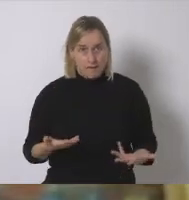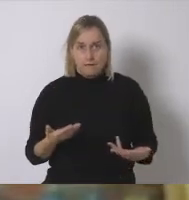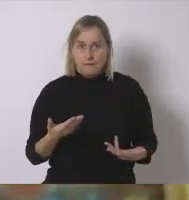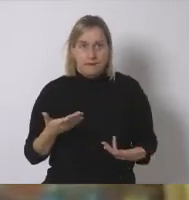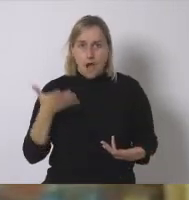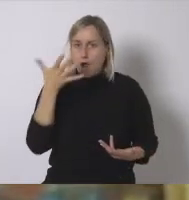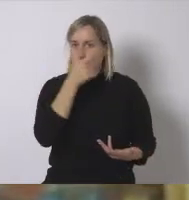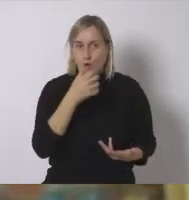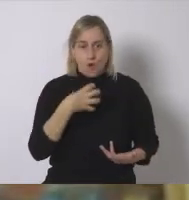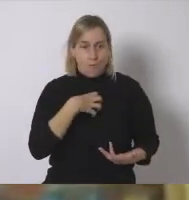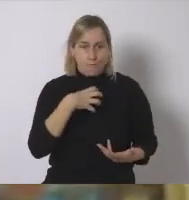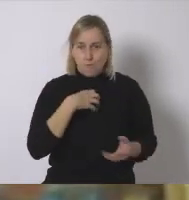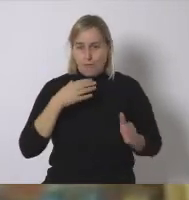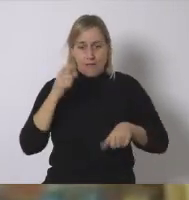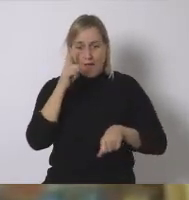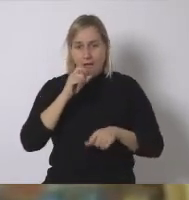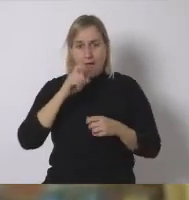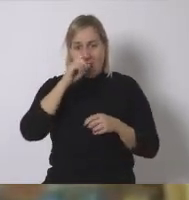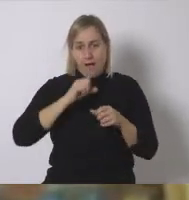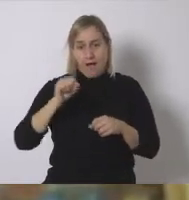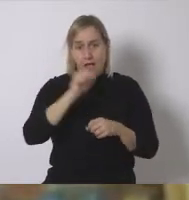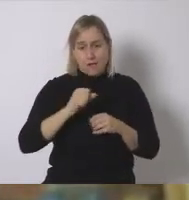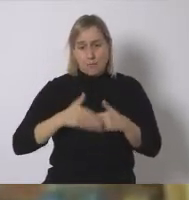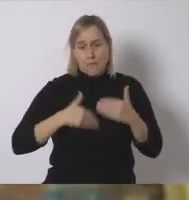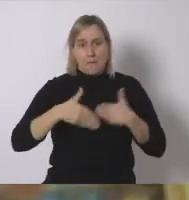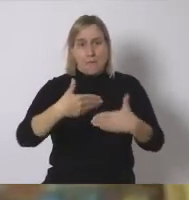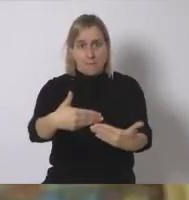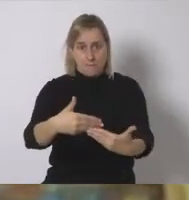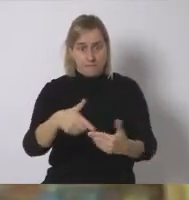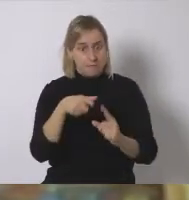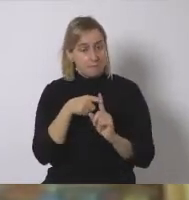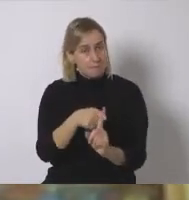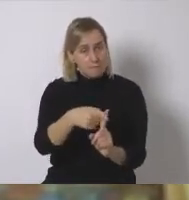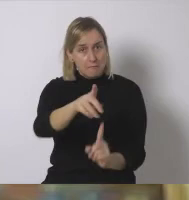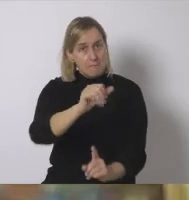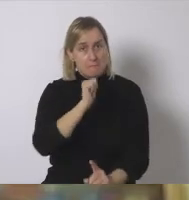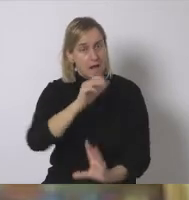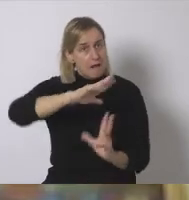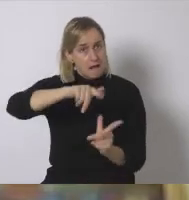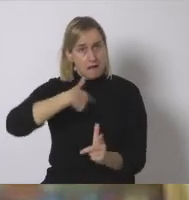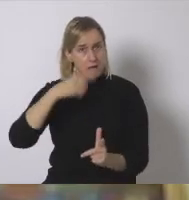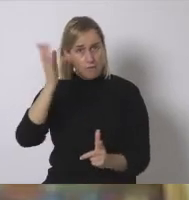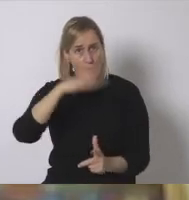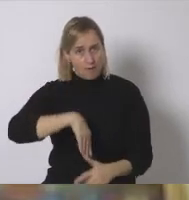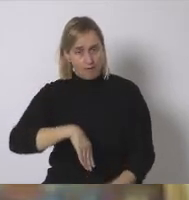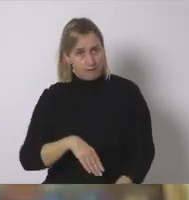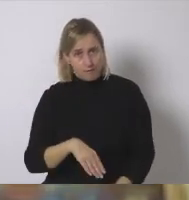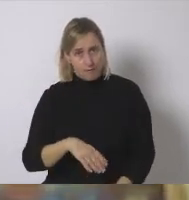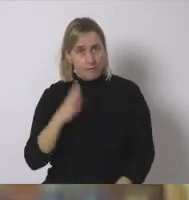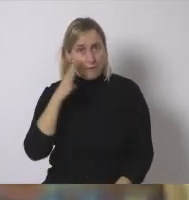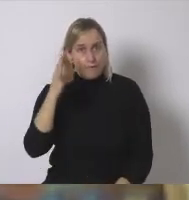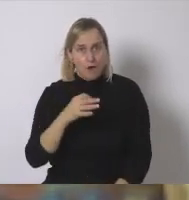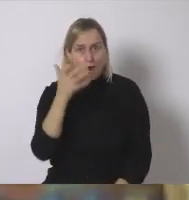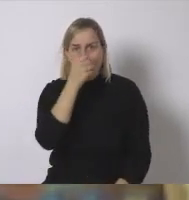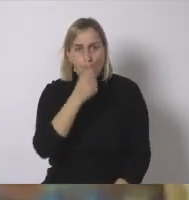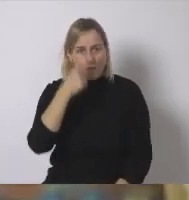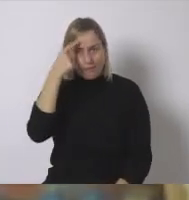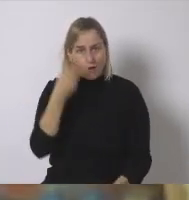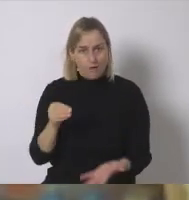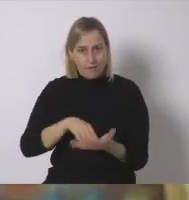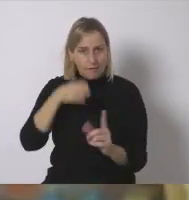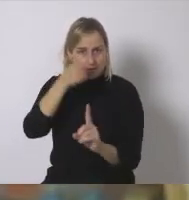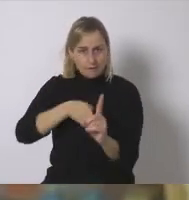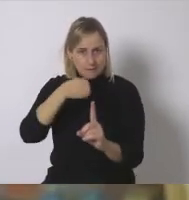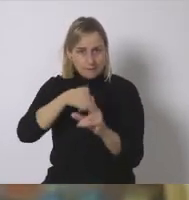poder avanzar muchos años más y quizás no es una mala noticia pero no podemos seguir insistiendo